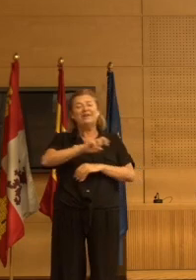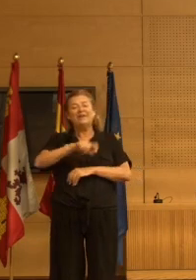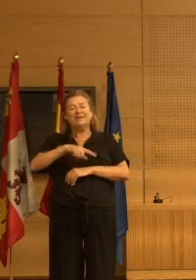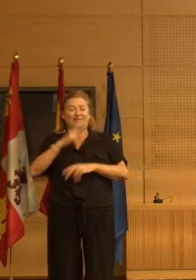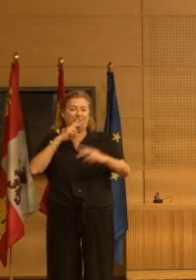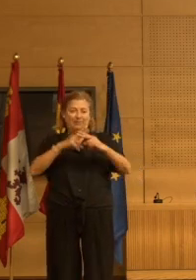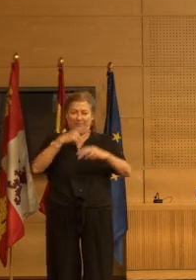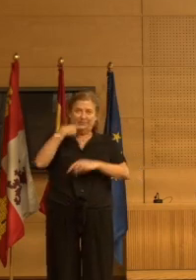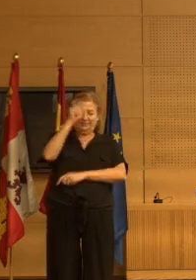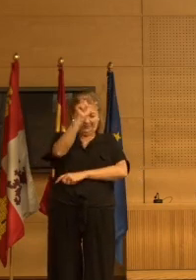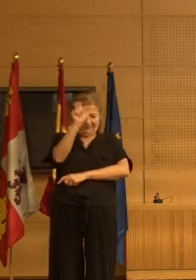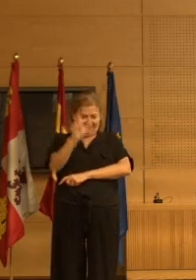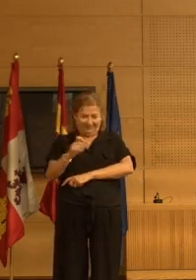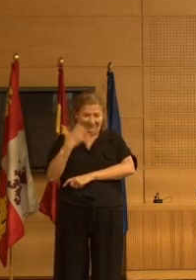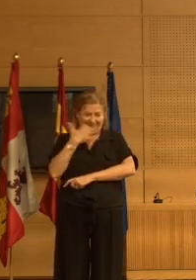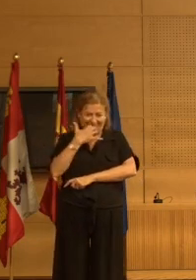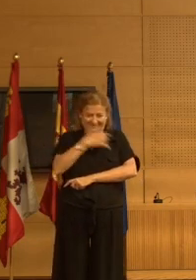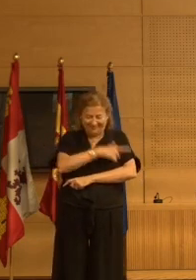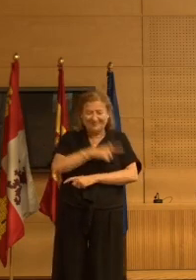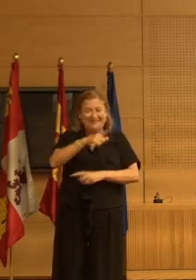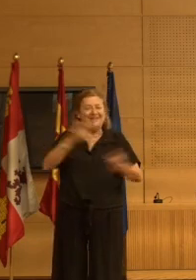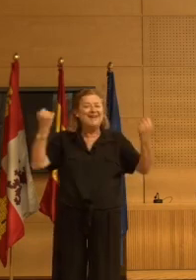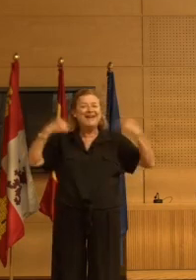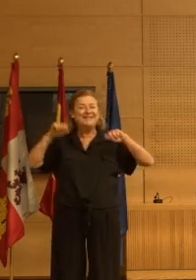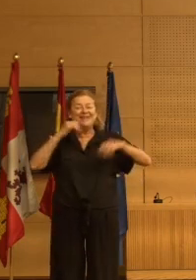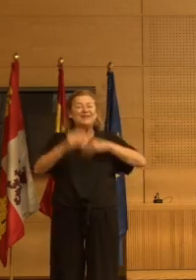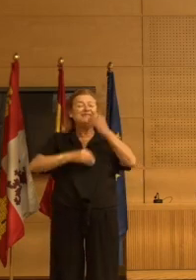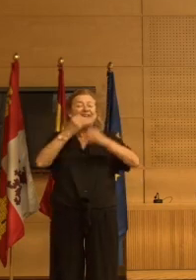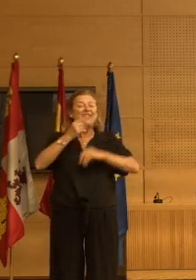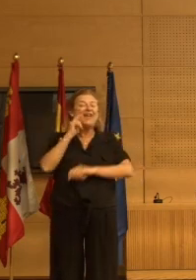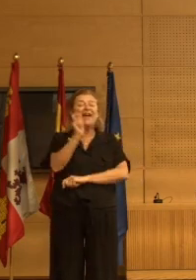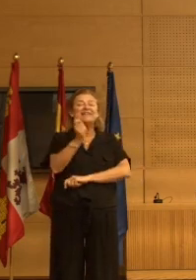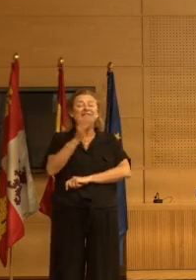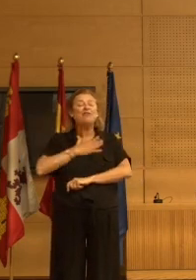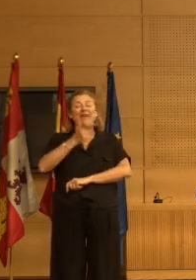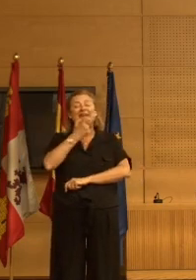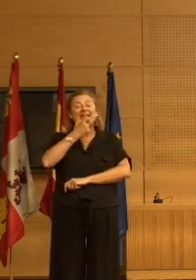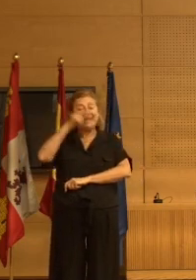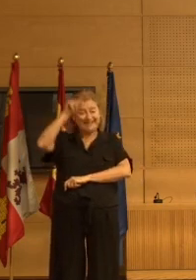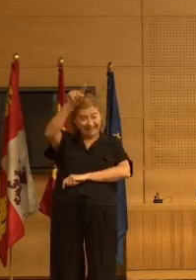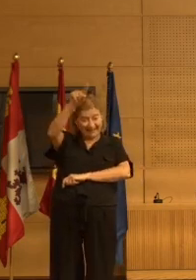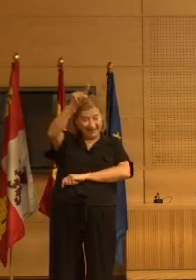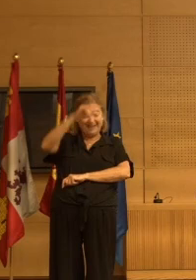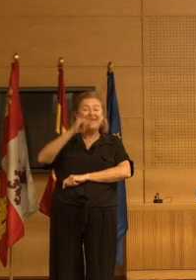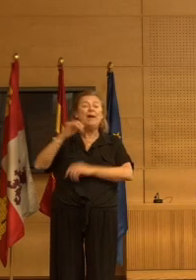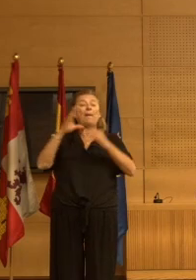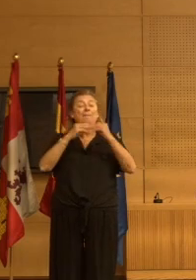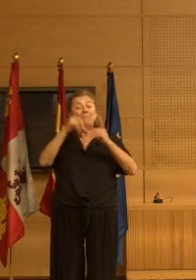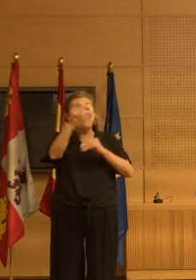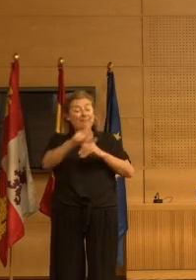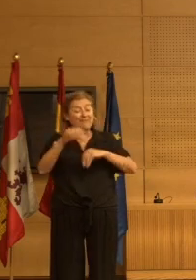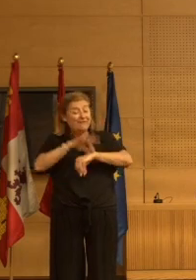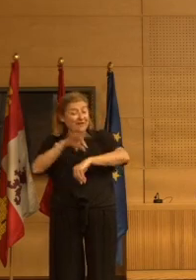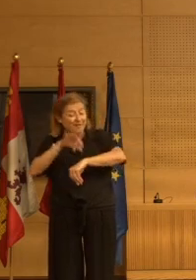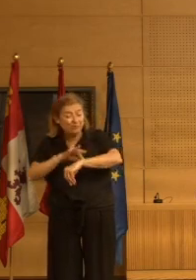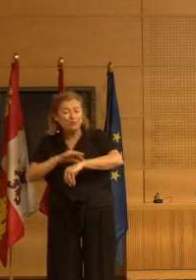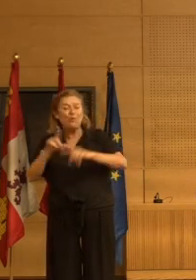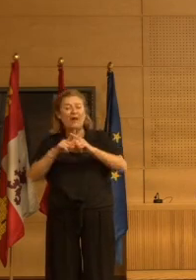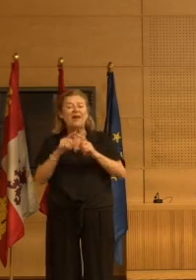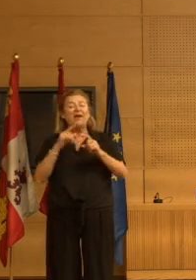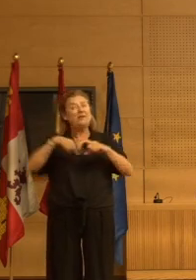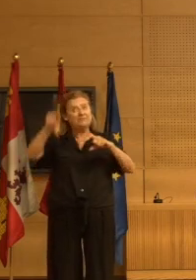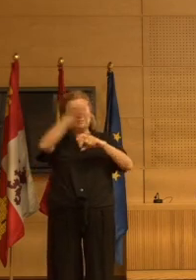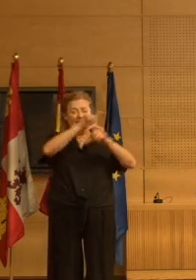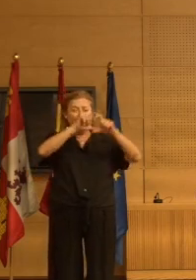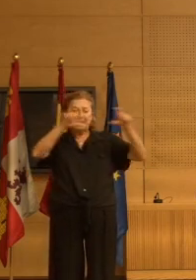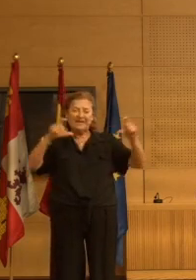Trial, el DART-AD. Este ensayo se hace en varias residencias del Reino Unido y son pacientes que están institucionalizados y que la